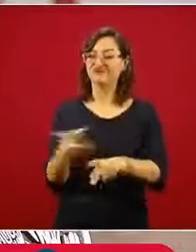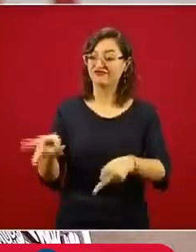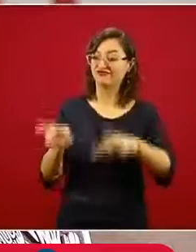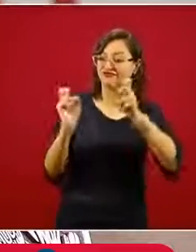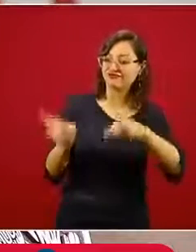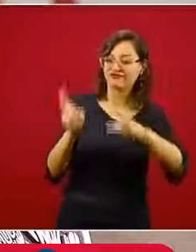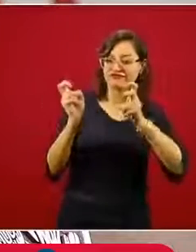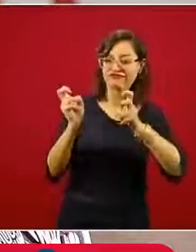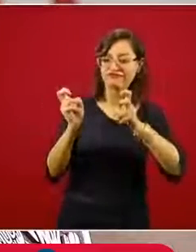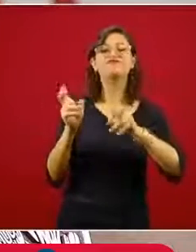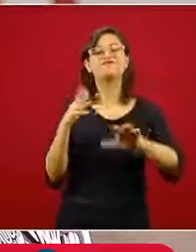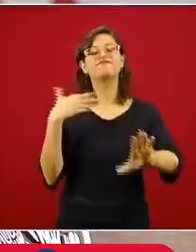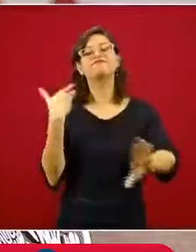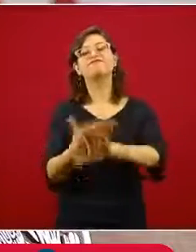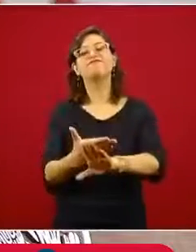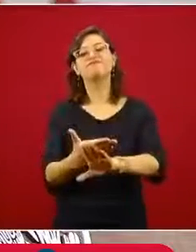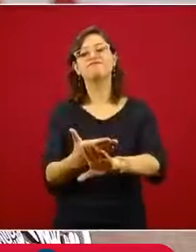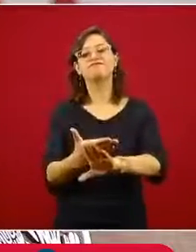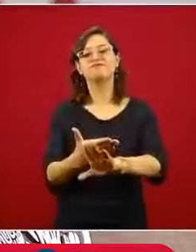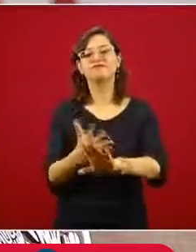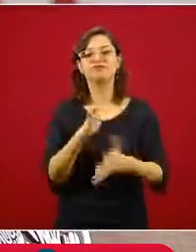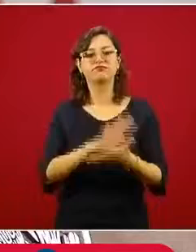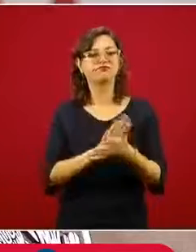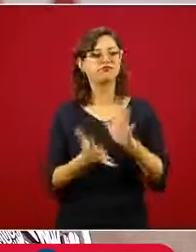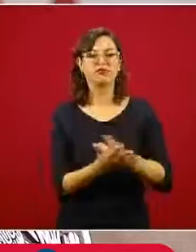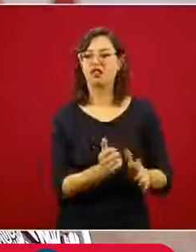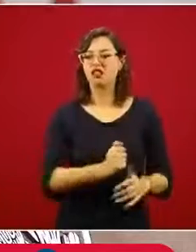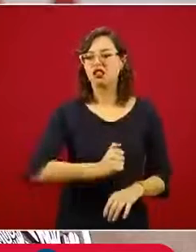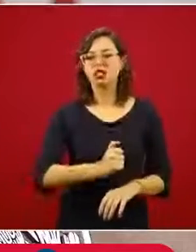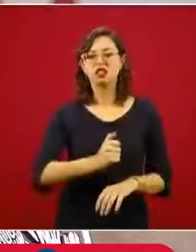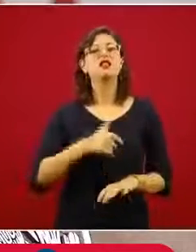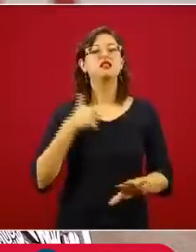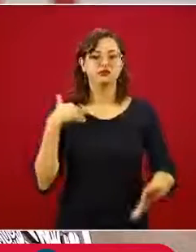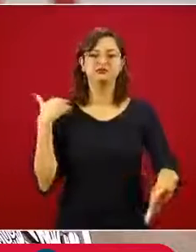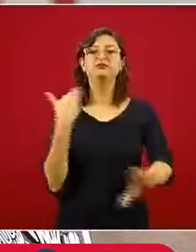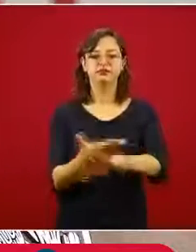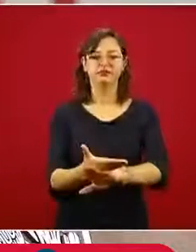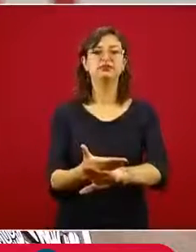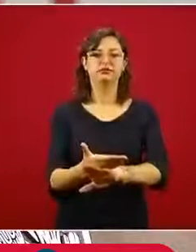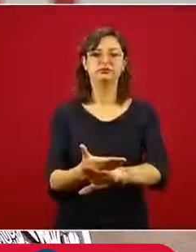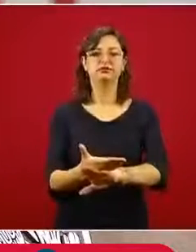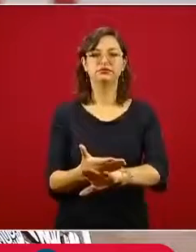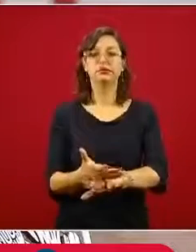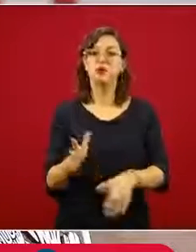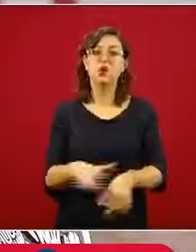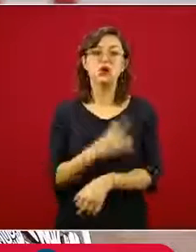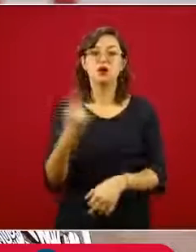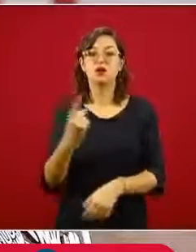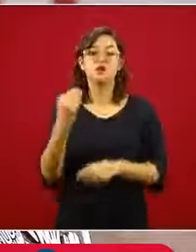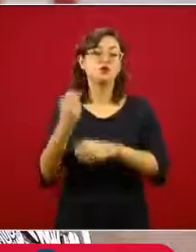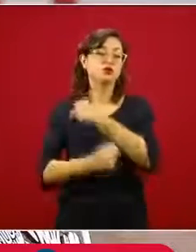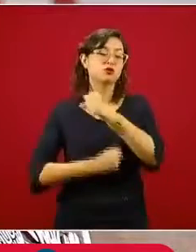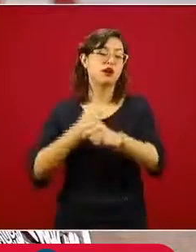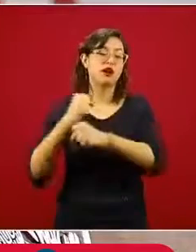y del influyentismo que prevaleció durante todo el periodo